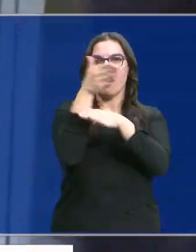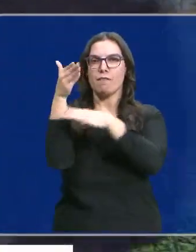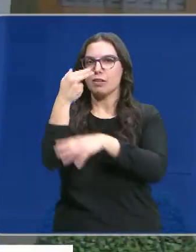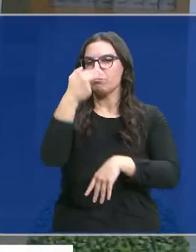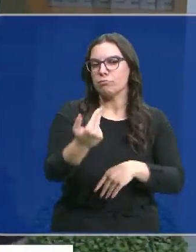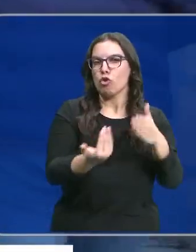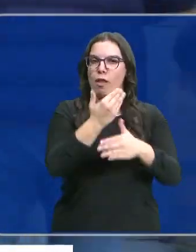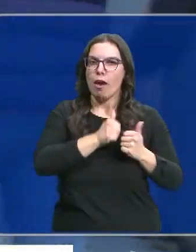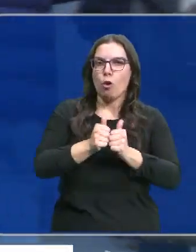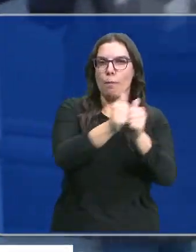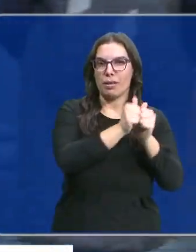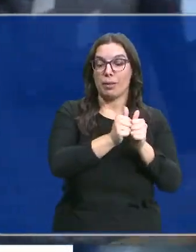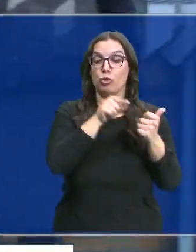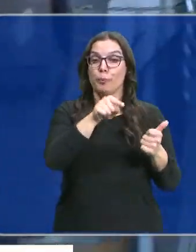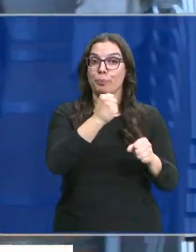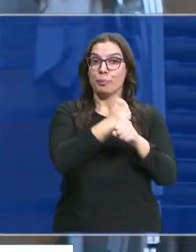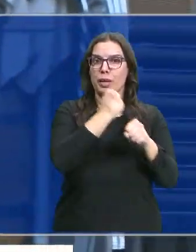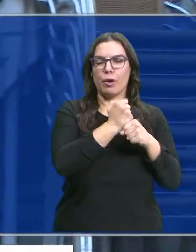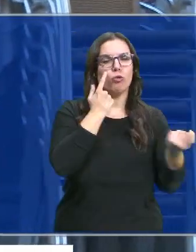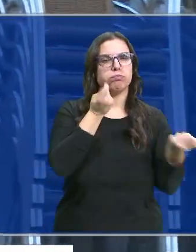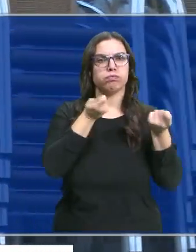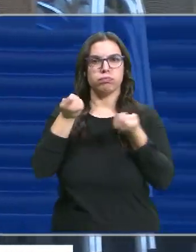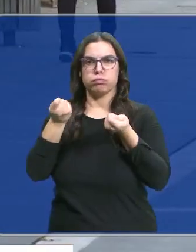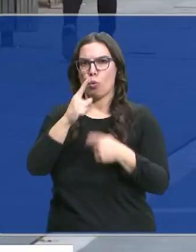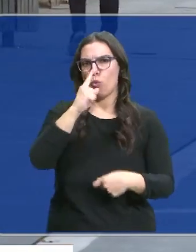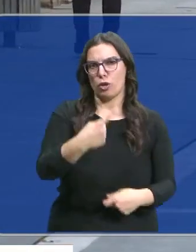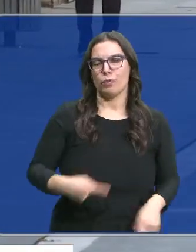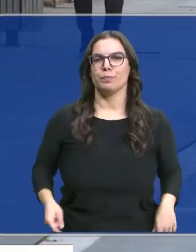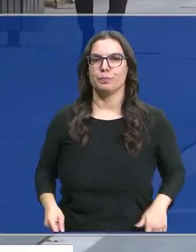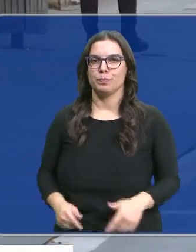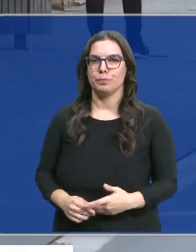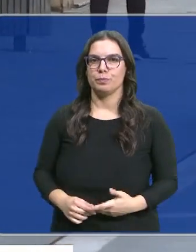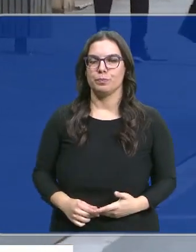jornadas de acompañamiento. El trabajo se ha monitorizado durante todo un año.